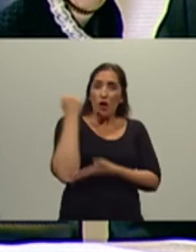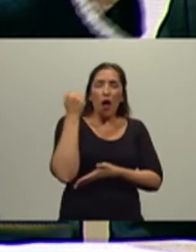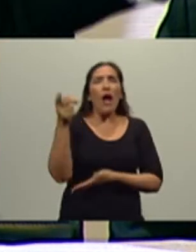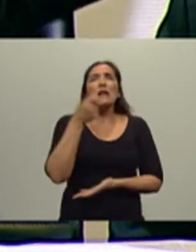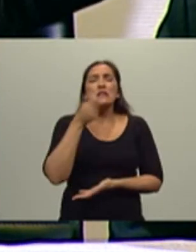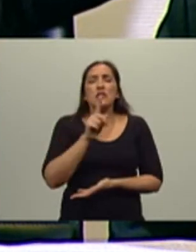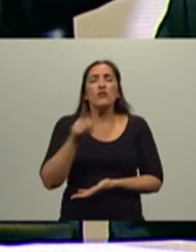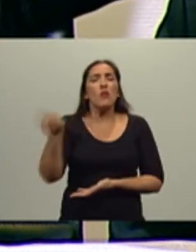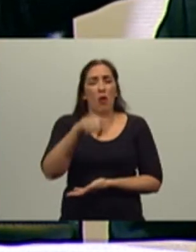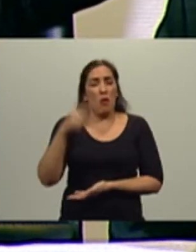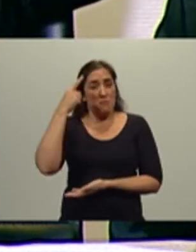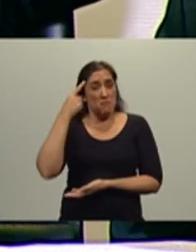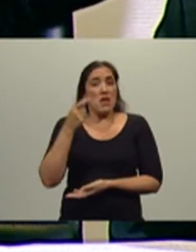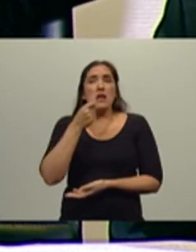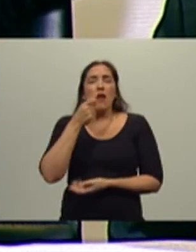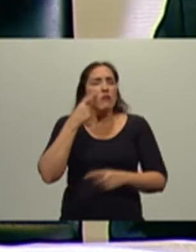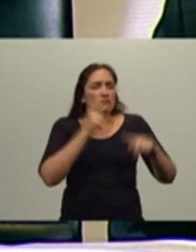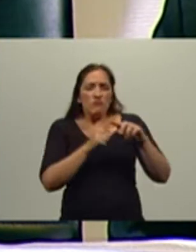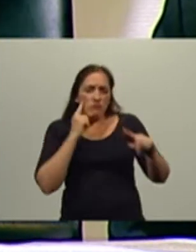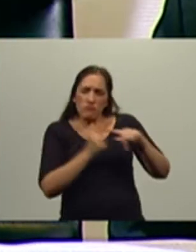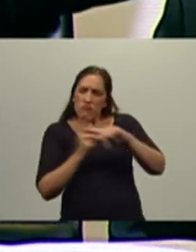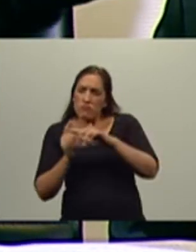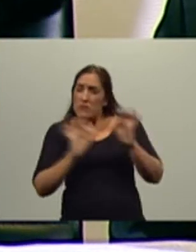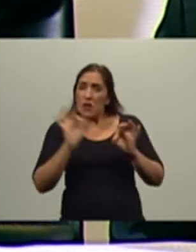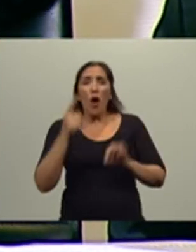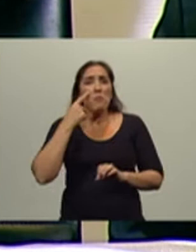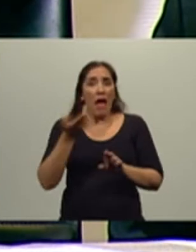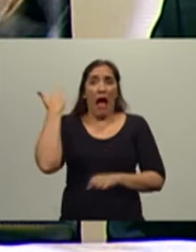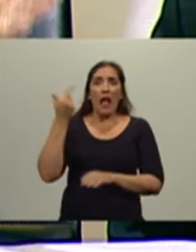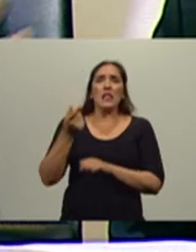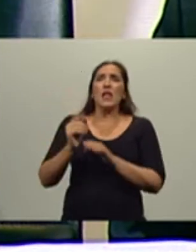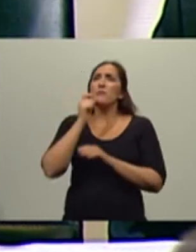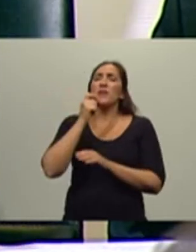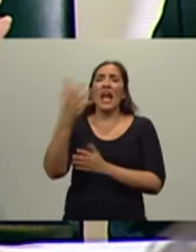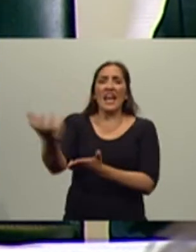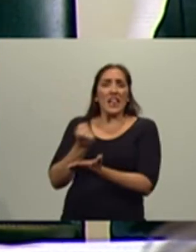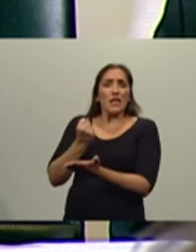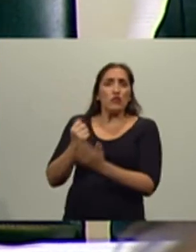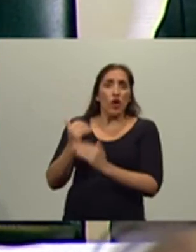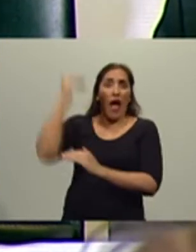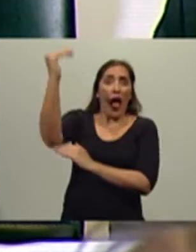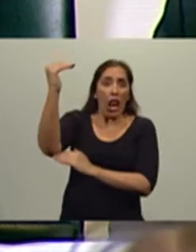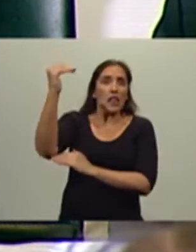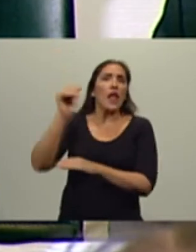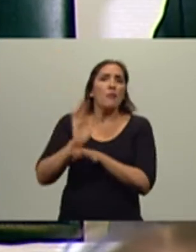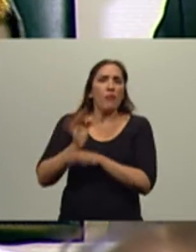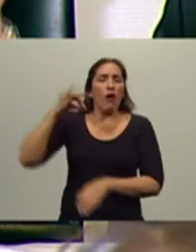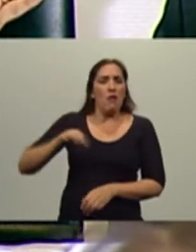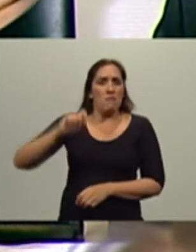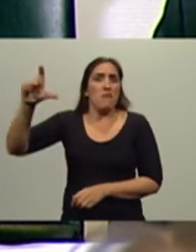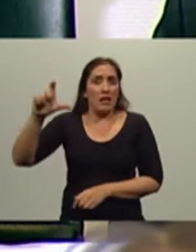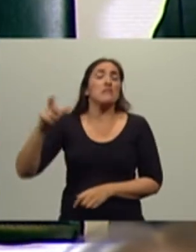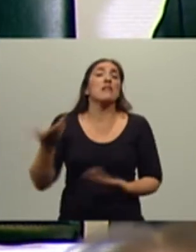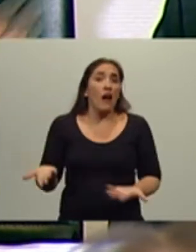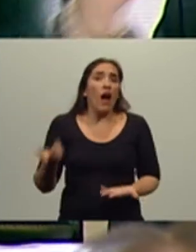por cábala, porque fíjense que cuando más altas estaban las retenciones, más ganaban. Así que si no les entra por la